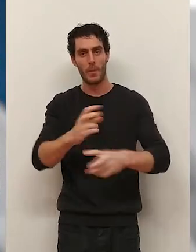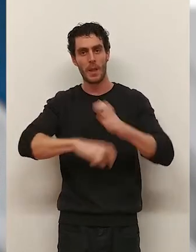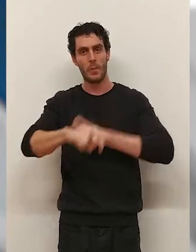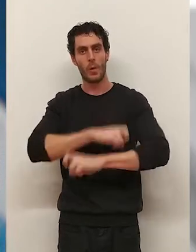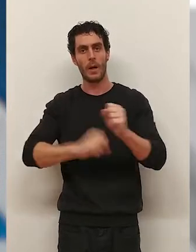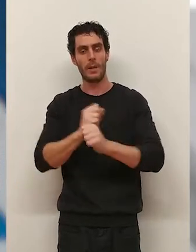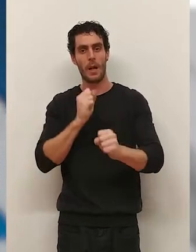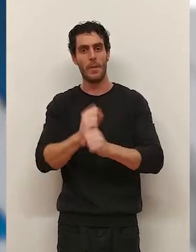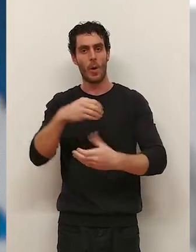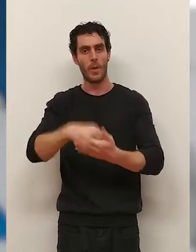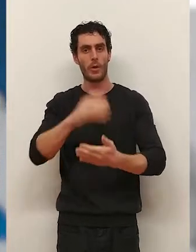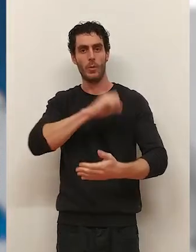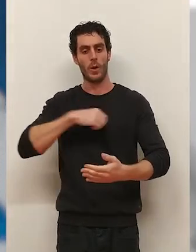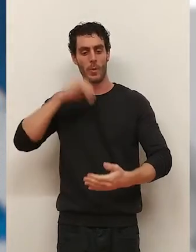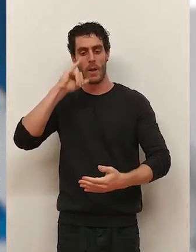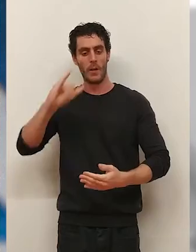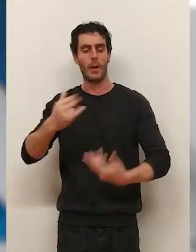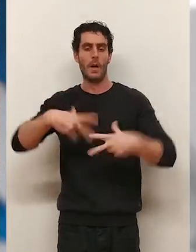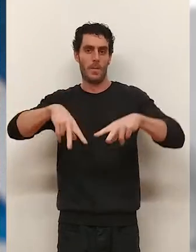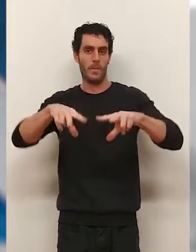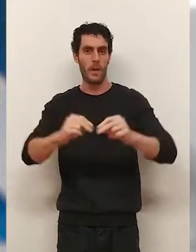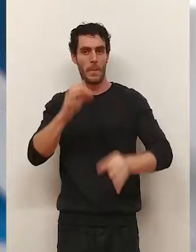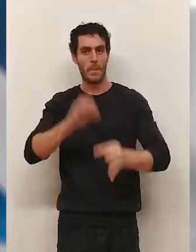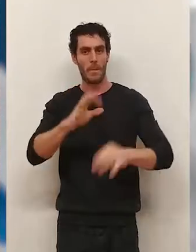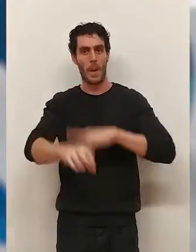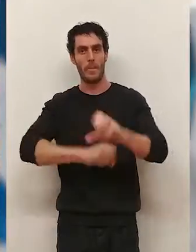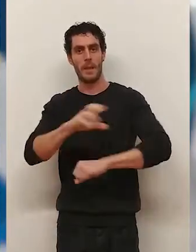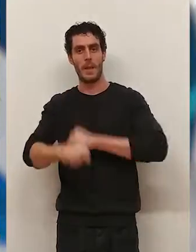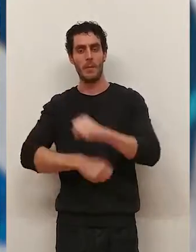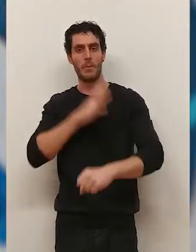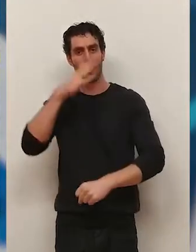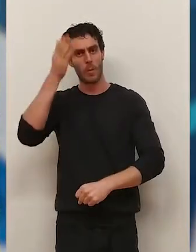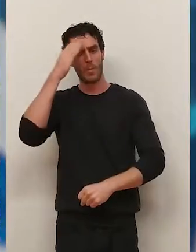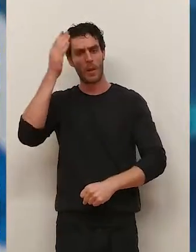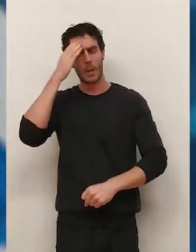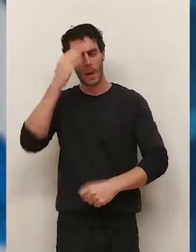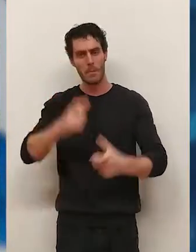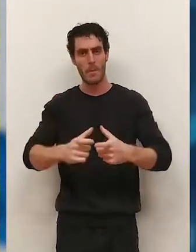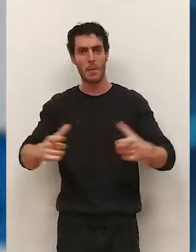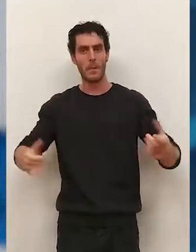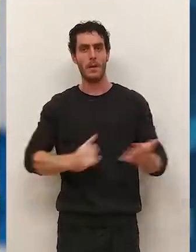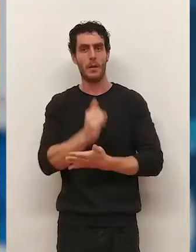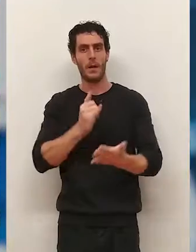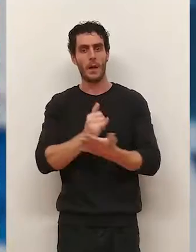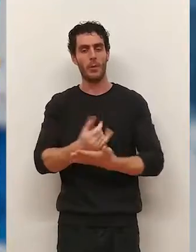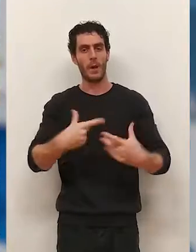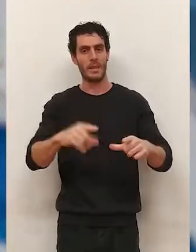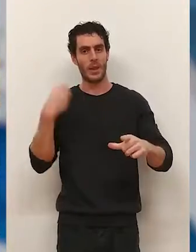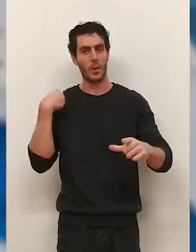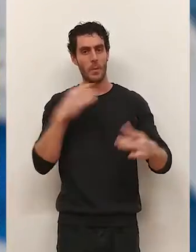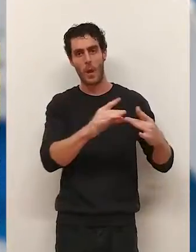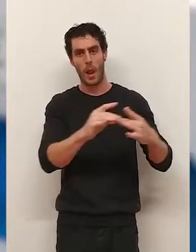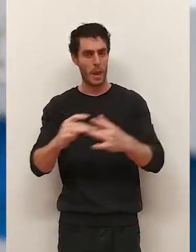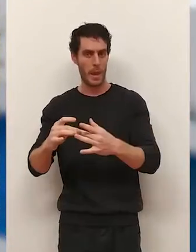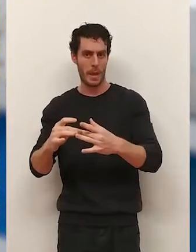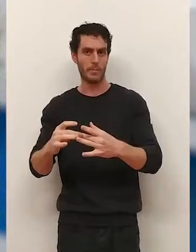momentos buscan un empleo en la comunidad. El fin de la pandemia fue el principal detonante de este aumento del paro. Agricultura fue el sector que capitaneó este